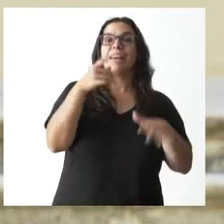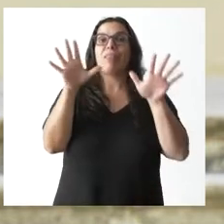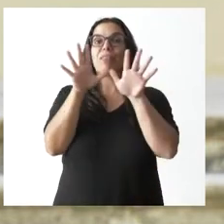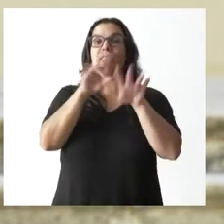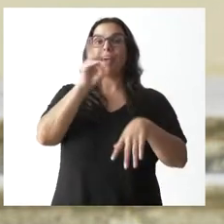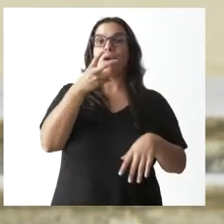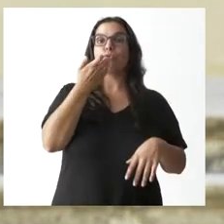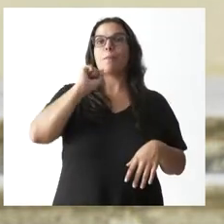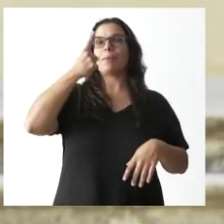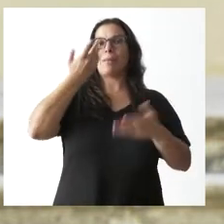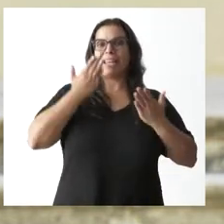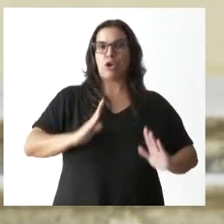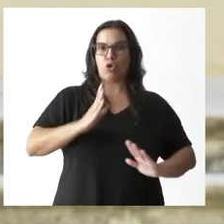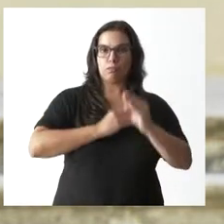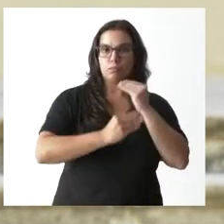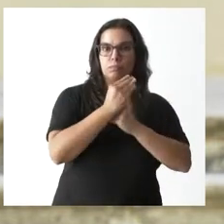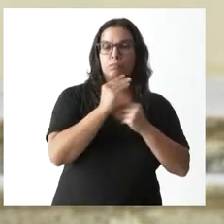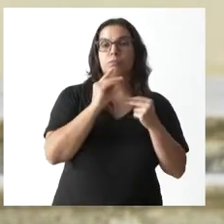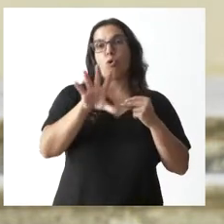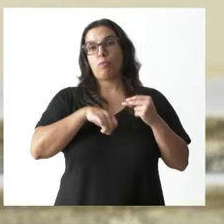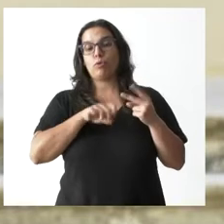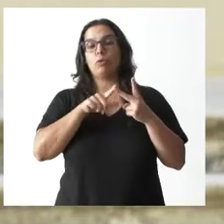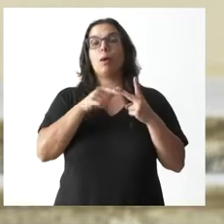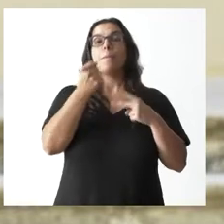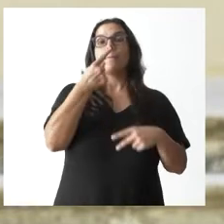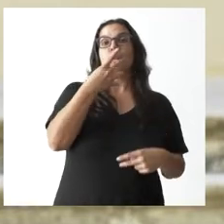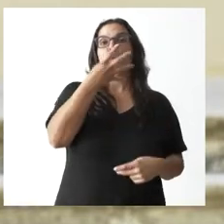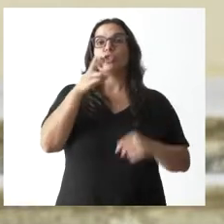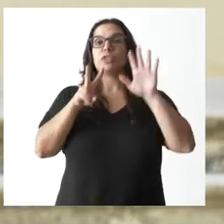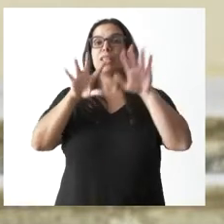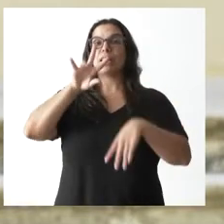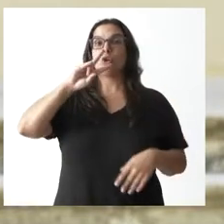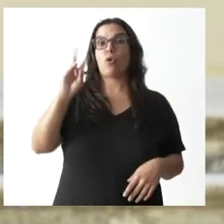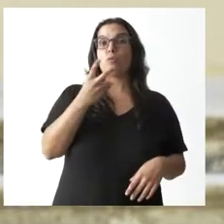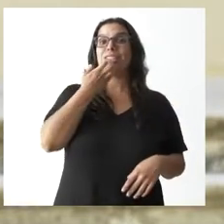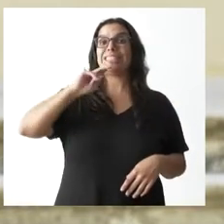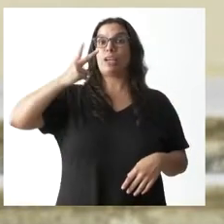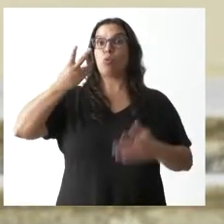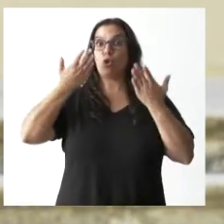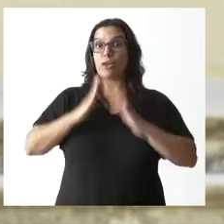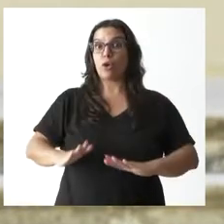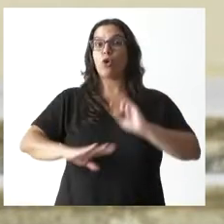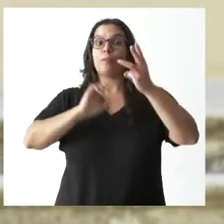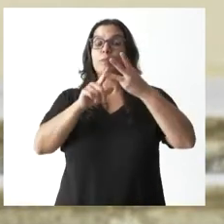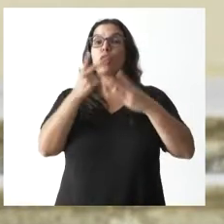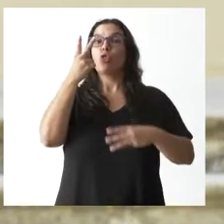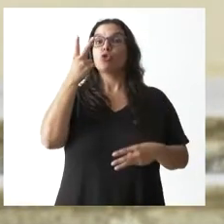el primer hijo, 1.475 euros por el segundo hijo y 2